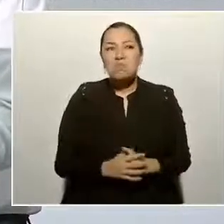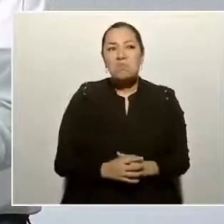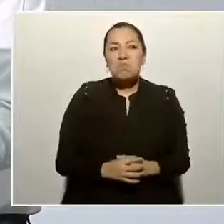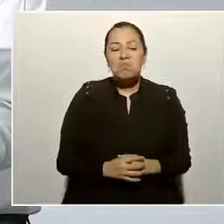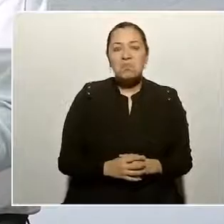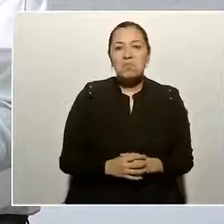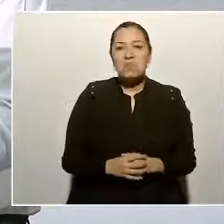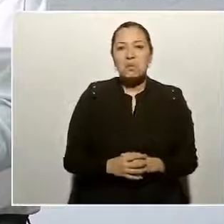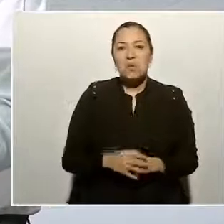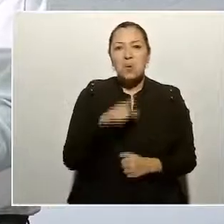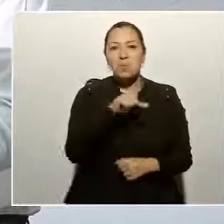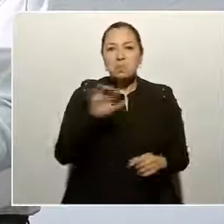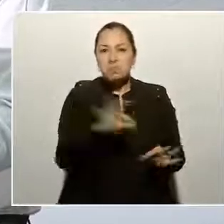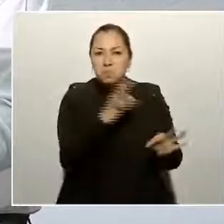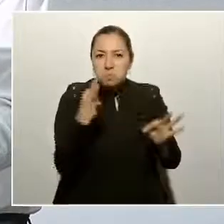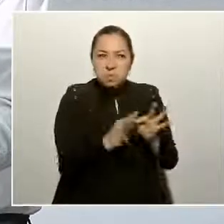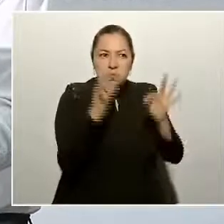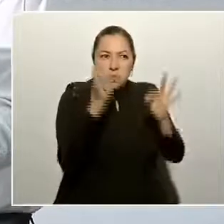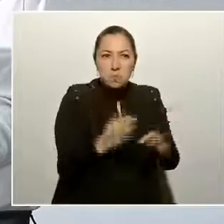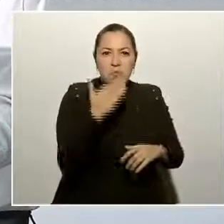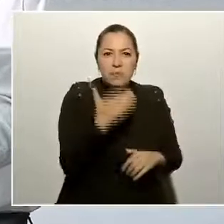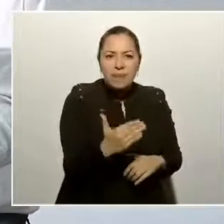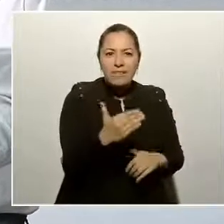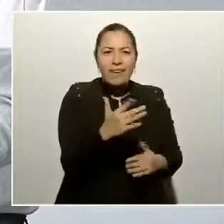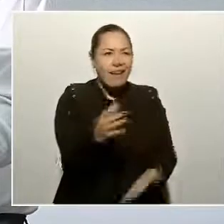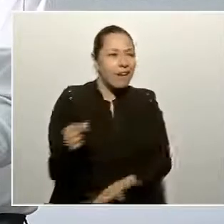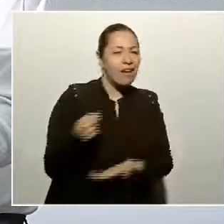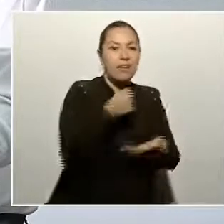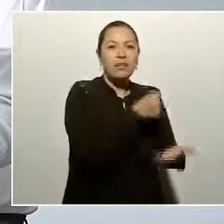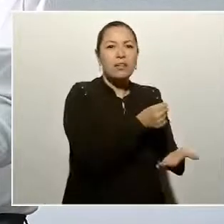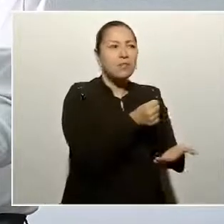aplicaron, se desviaron los recursos.